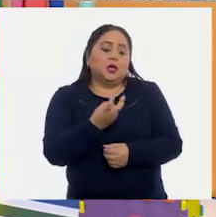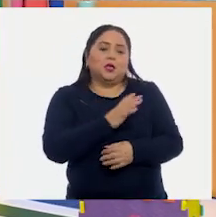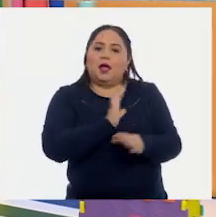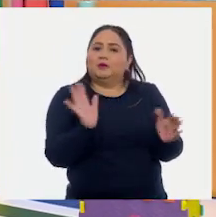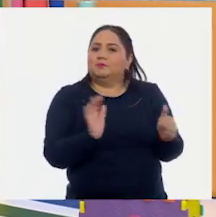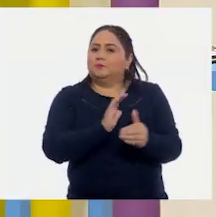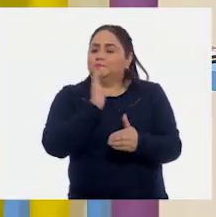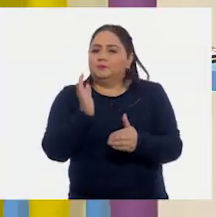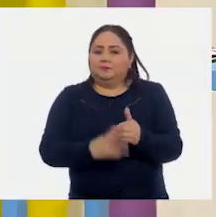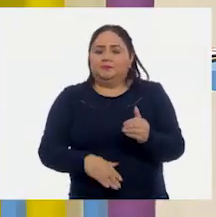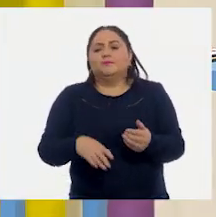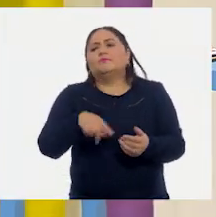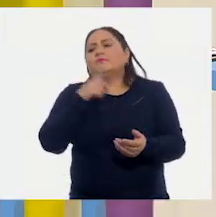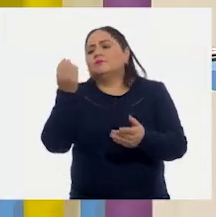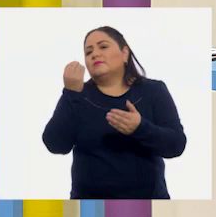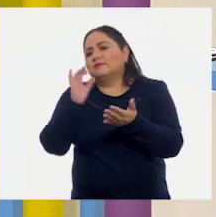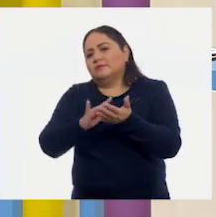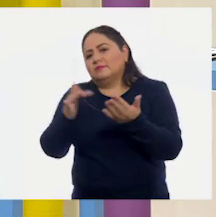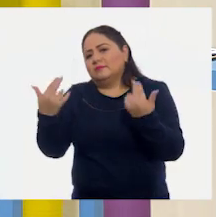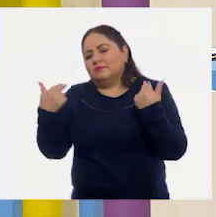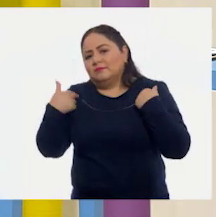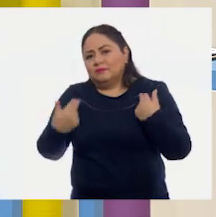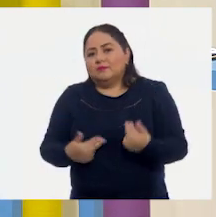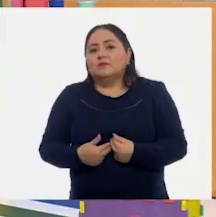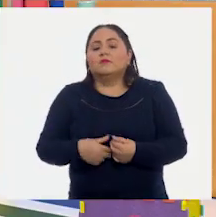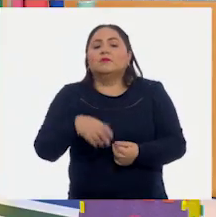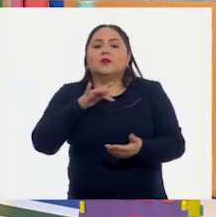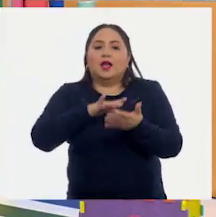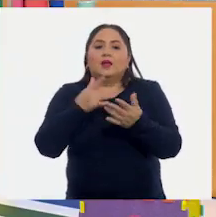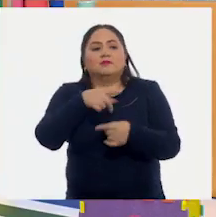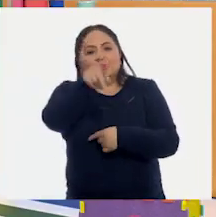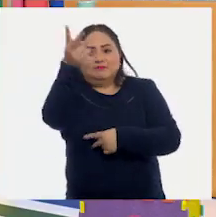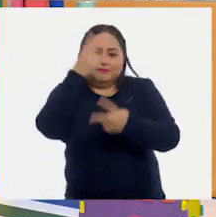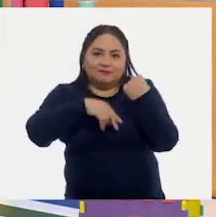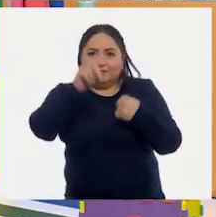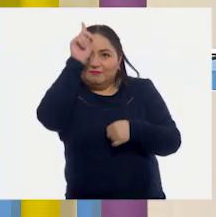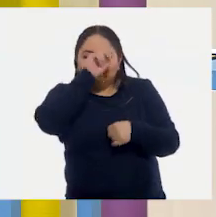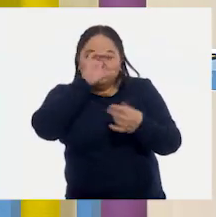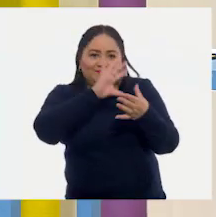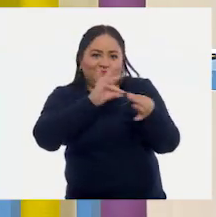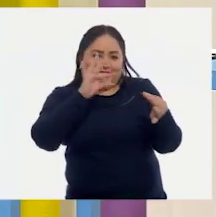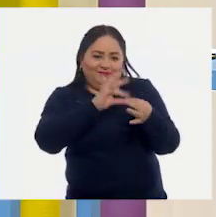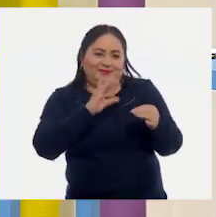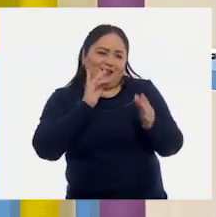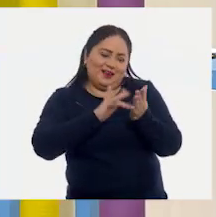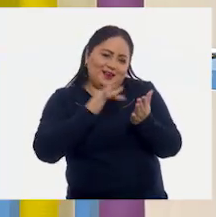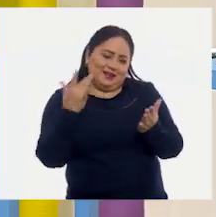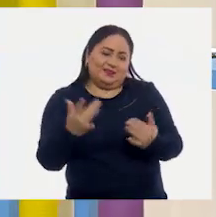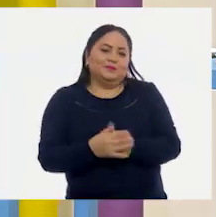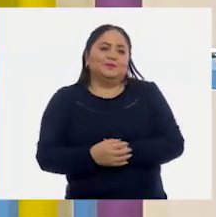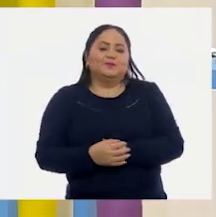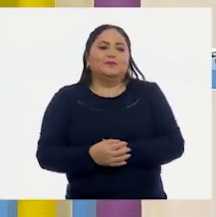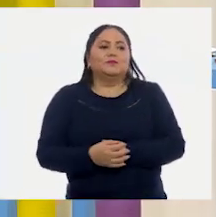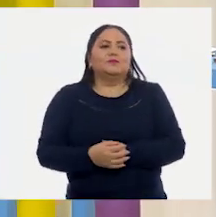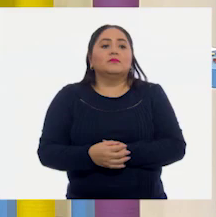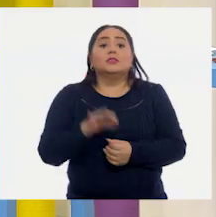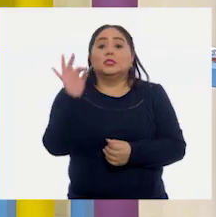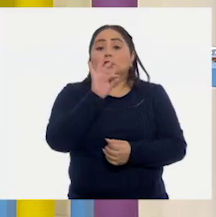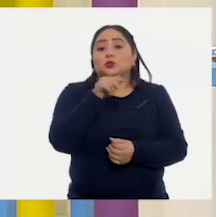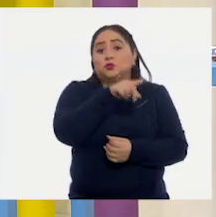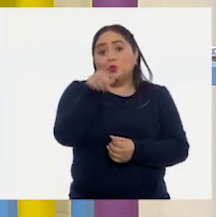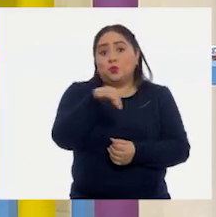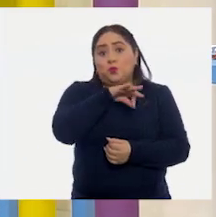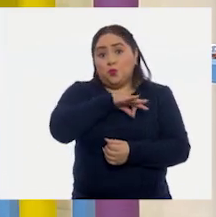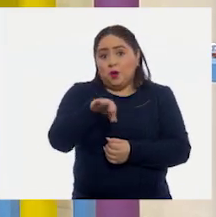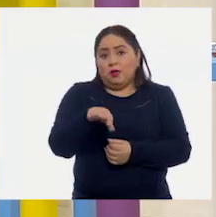terminamos. Muchas gracias, maestra Aime, por venir a enseñarnos cómo recomendar nuestros libros. Bien. Si te